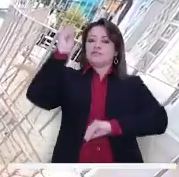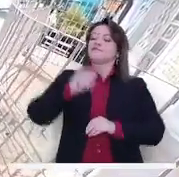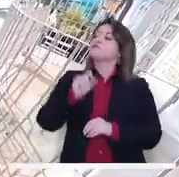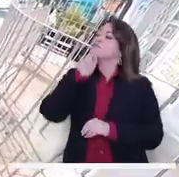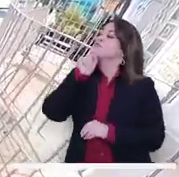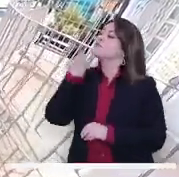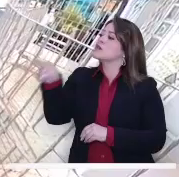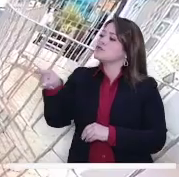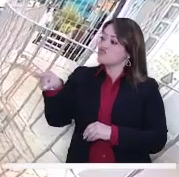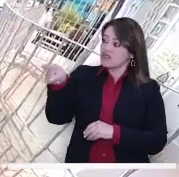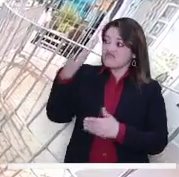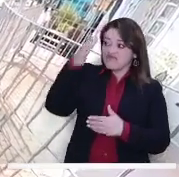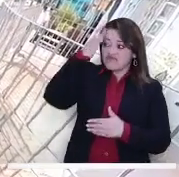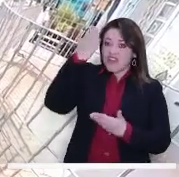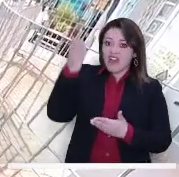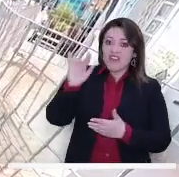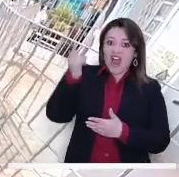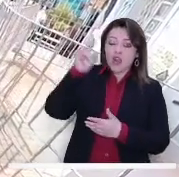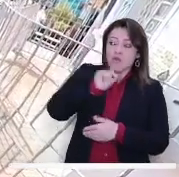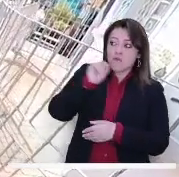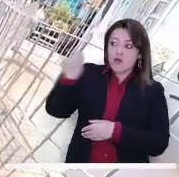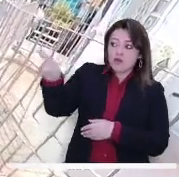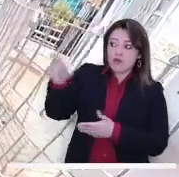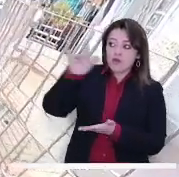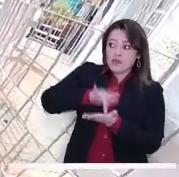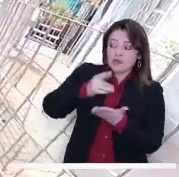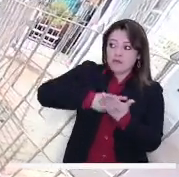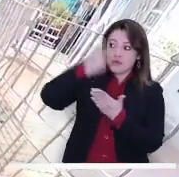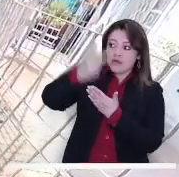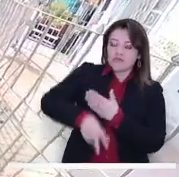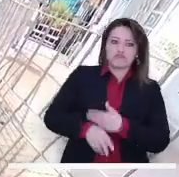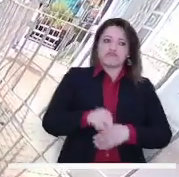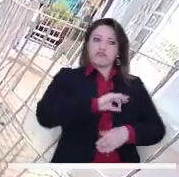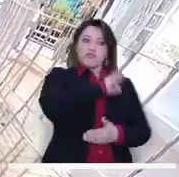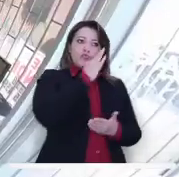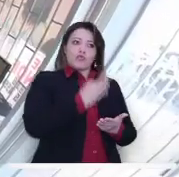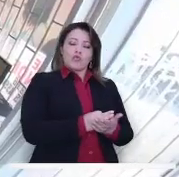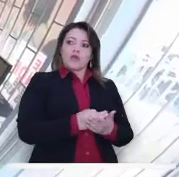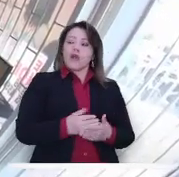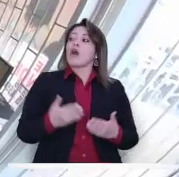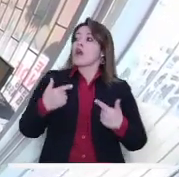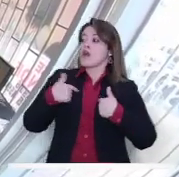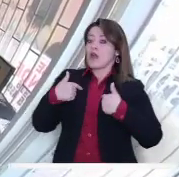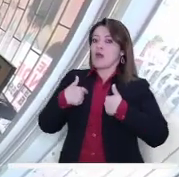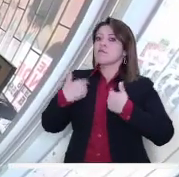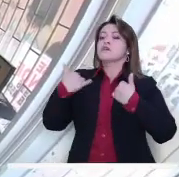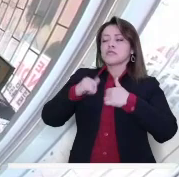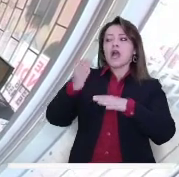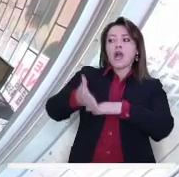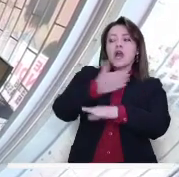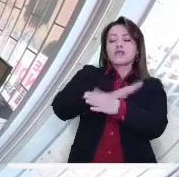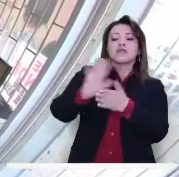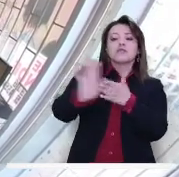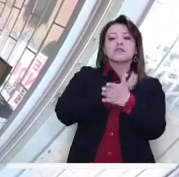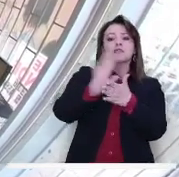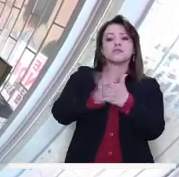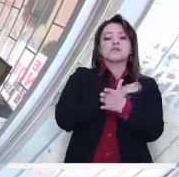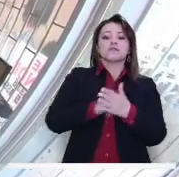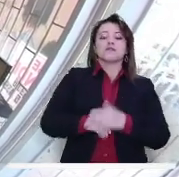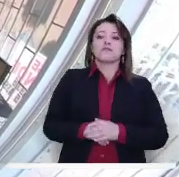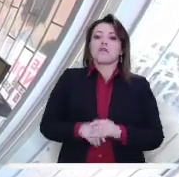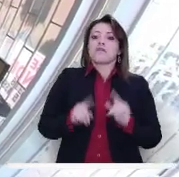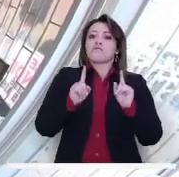le han invitado a participar de alguna forma en este proyecto? No. Sí, sí, señora, sí ya nos han informado,